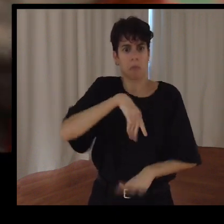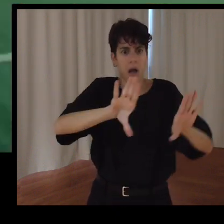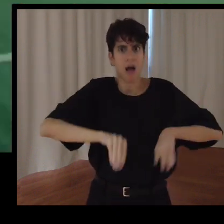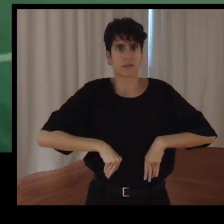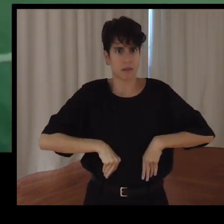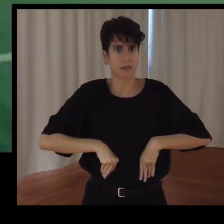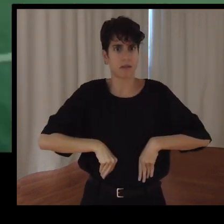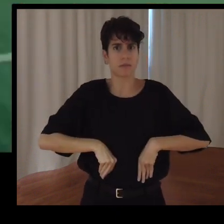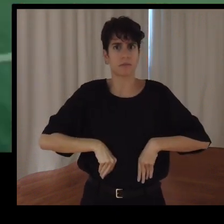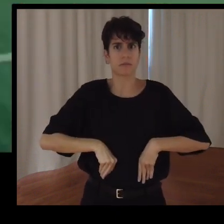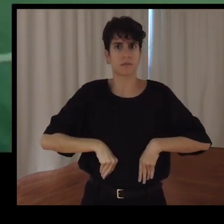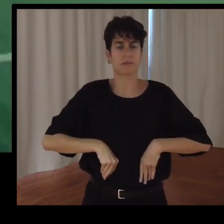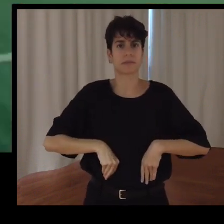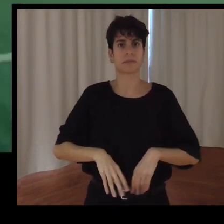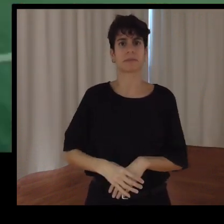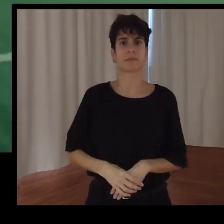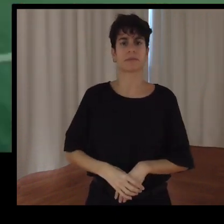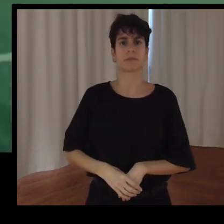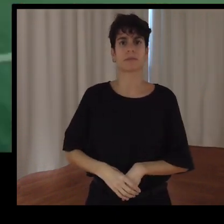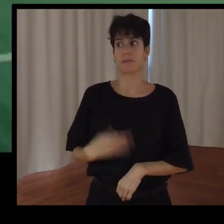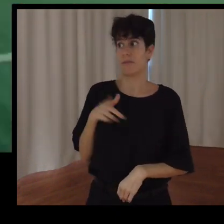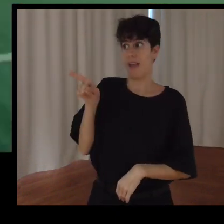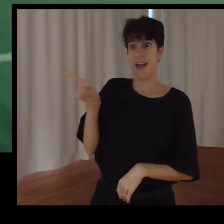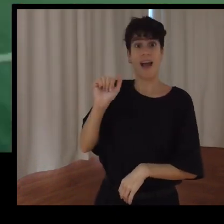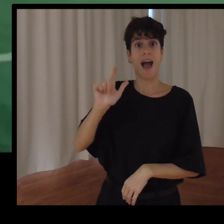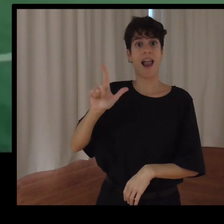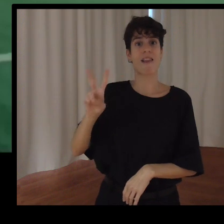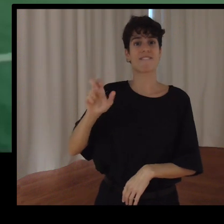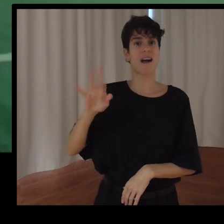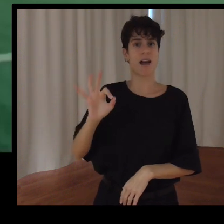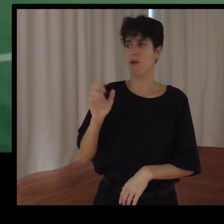Eh... Para mí, el Álvaro... Es como si fuera mi hermano. Es de la... Es de la familia.